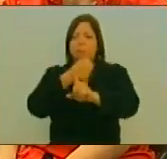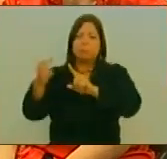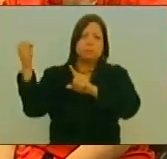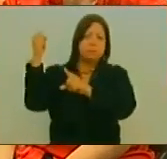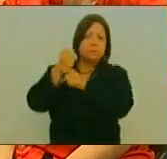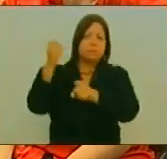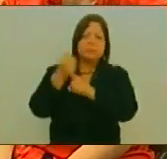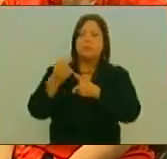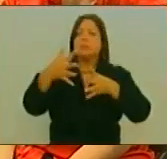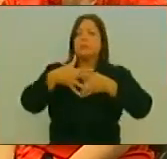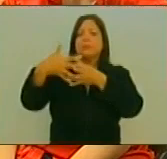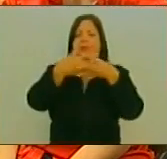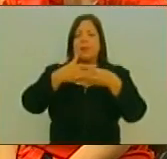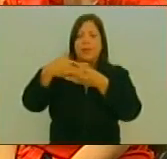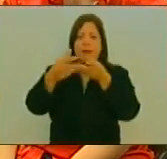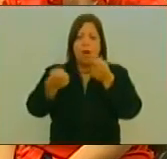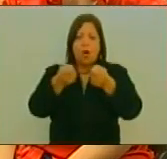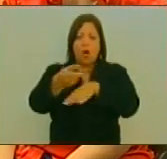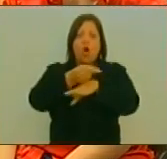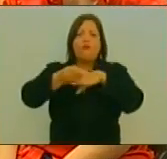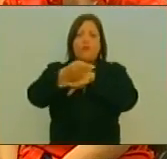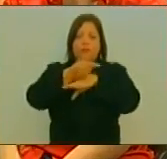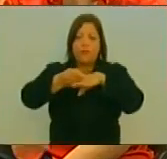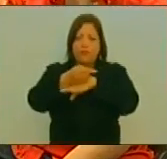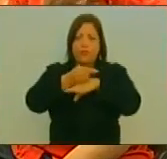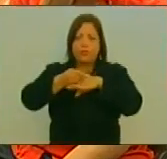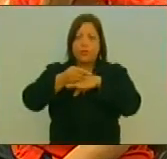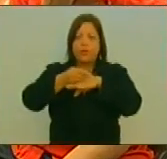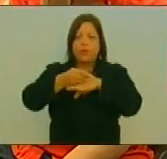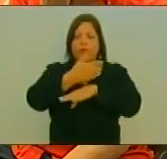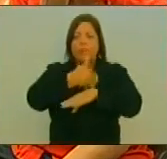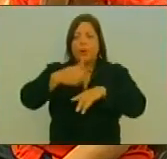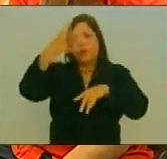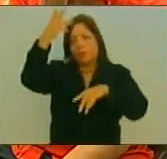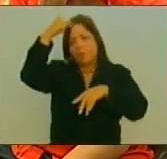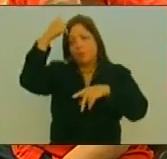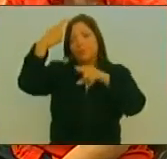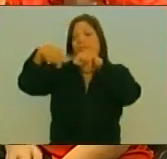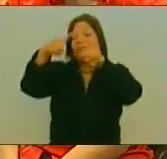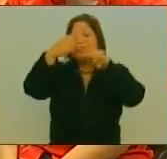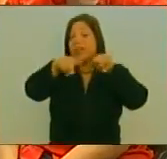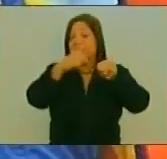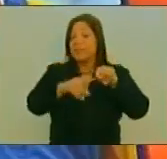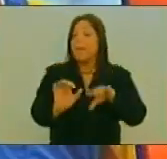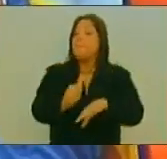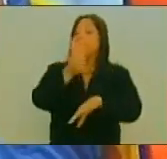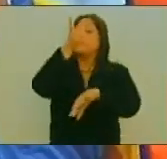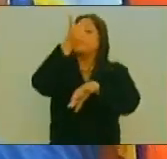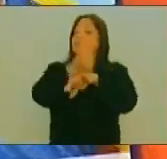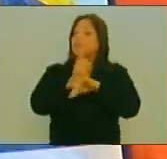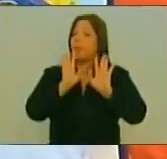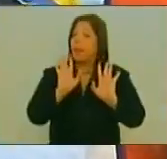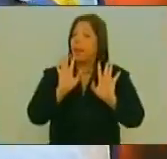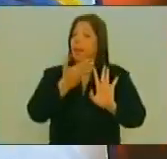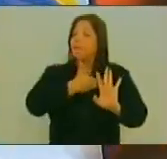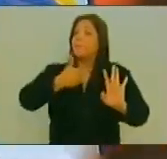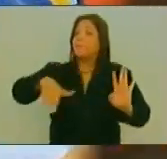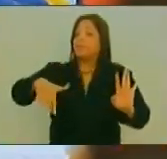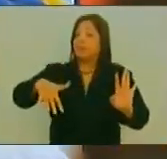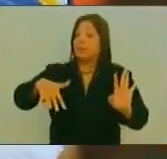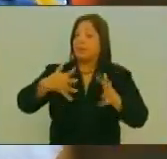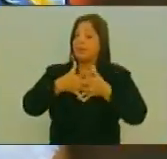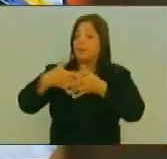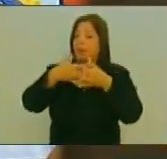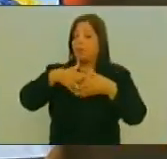El Imperio Norteamericano A Través De Diferentes Voceros Y Principalmente El Presidente De